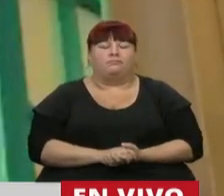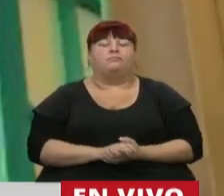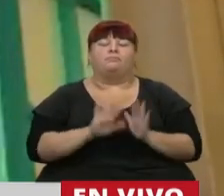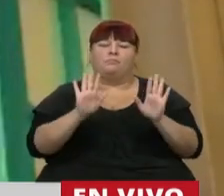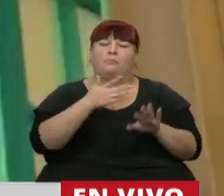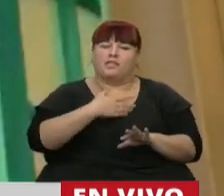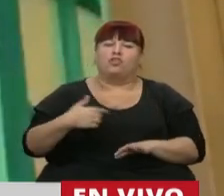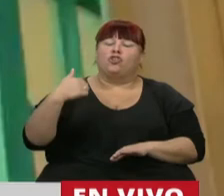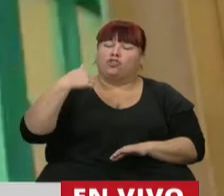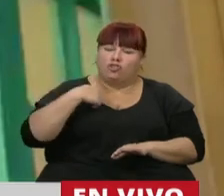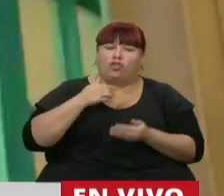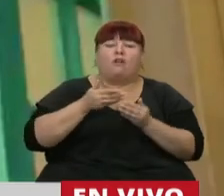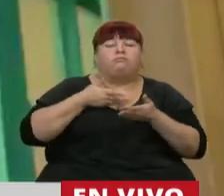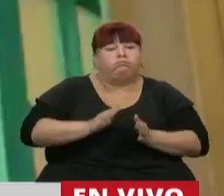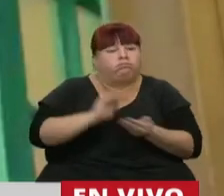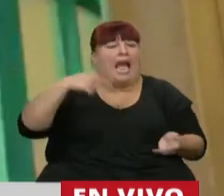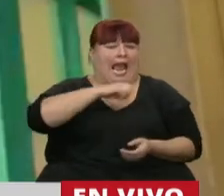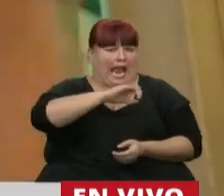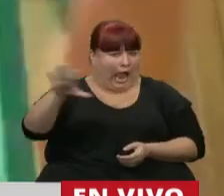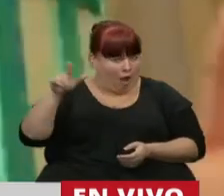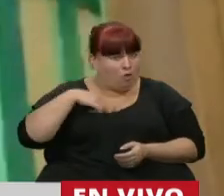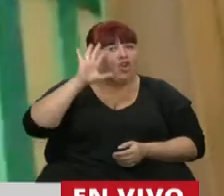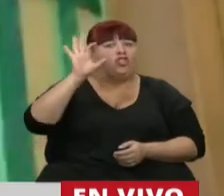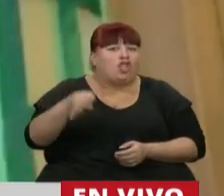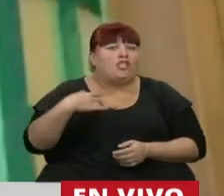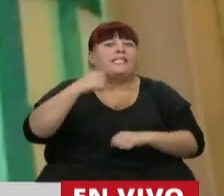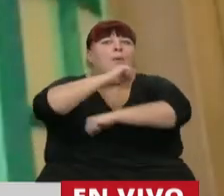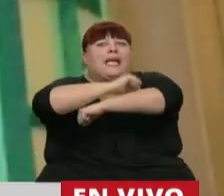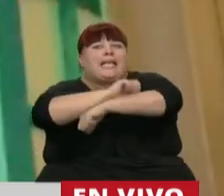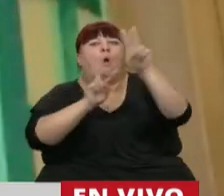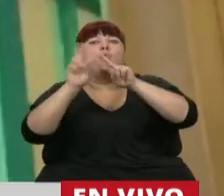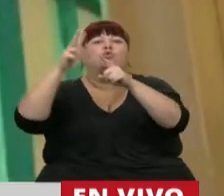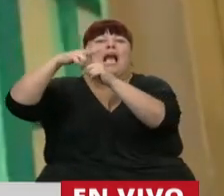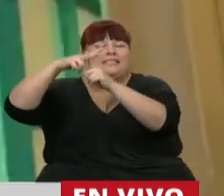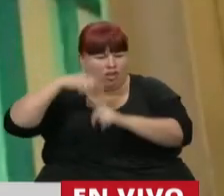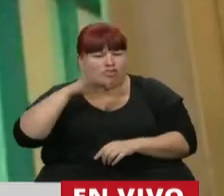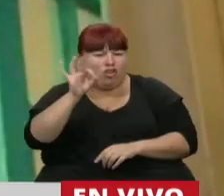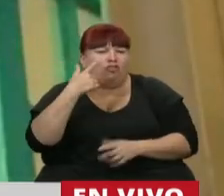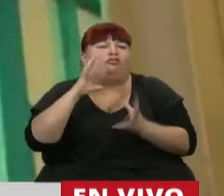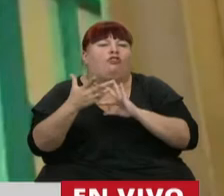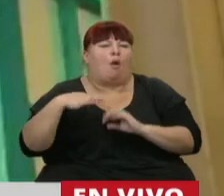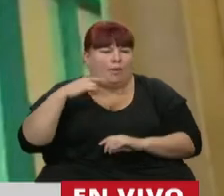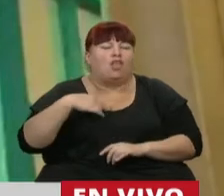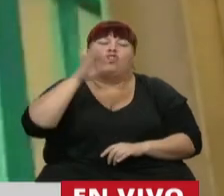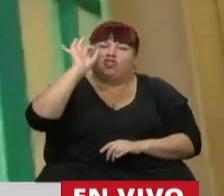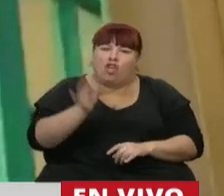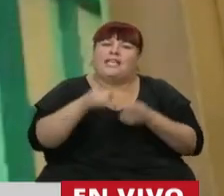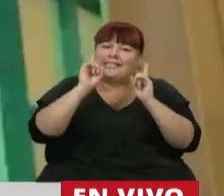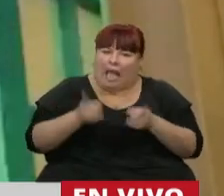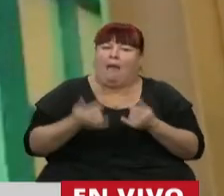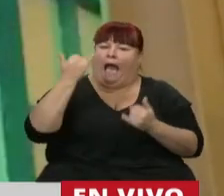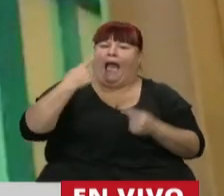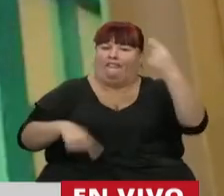Mire, Presidente, yo me crié en el campo y sé lo que es colgarte de una ventana para tener señal, entonces sé muy bien también las